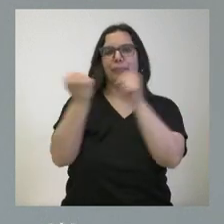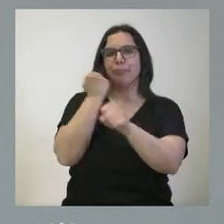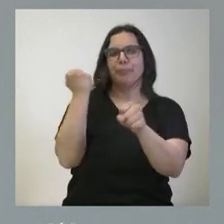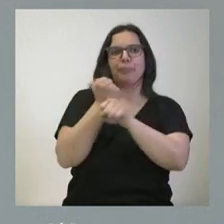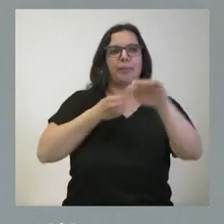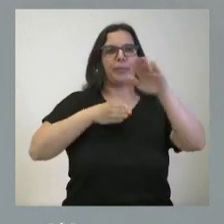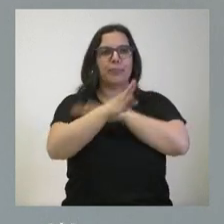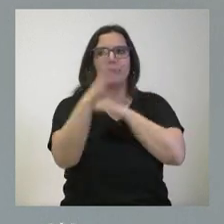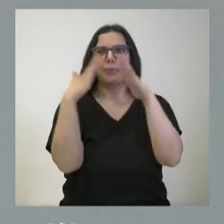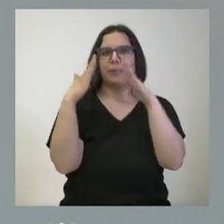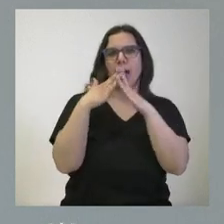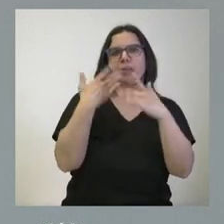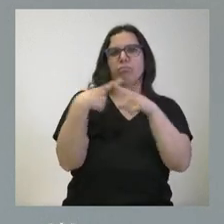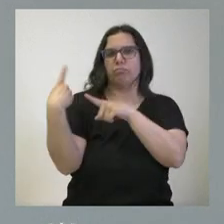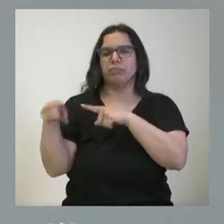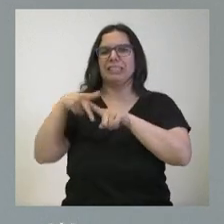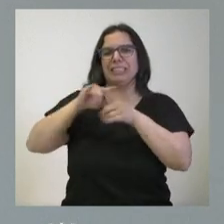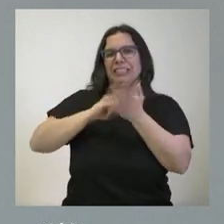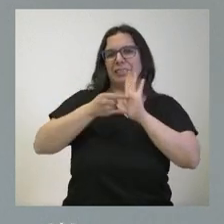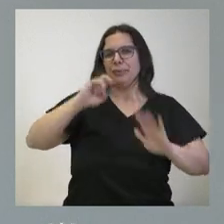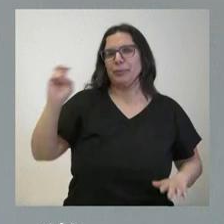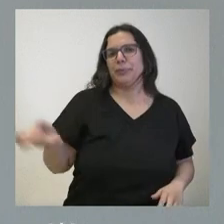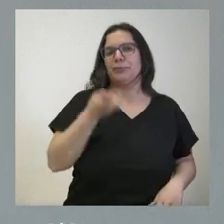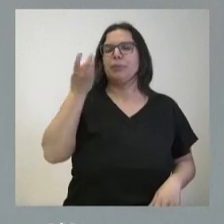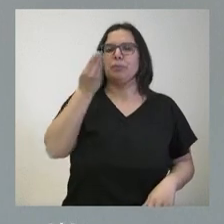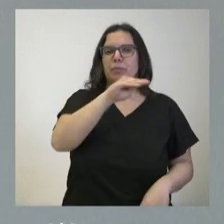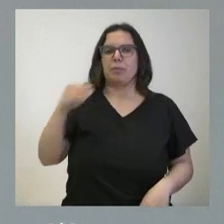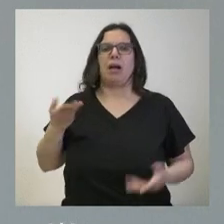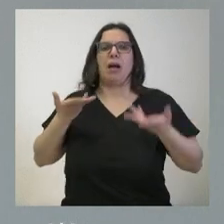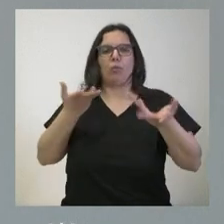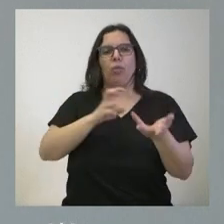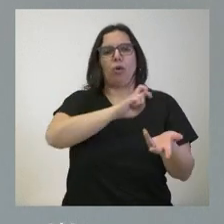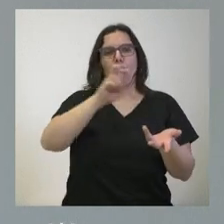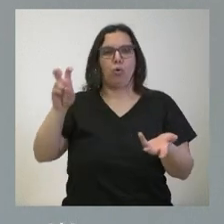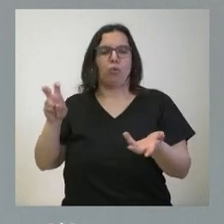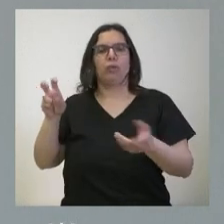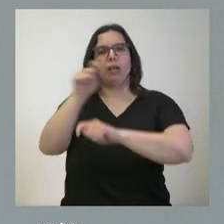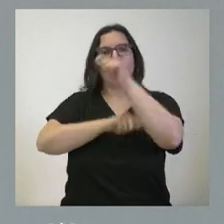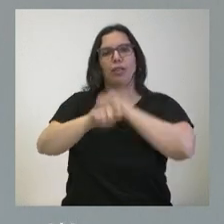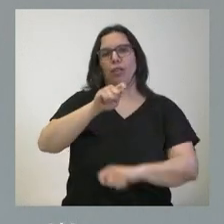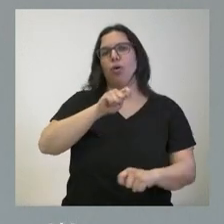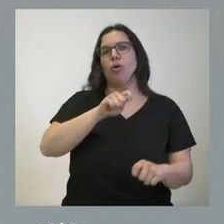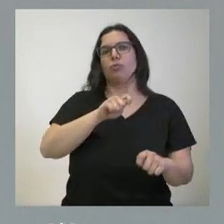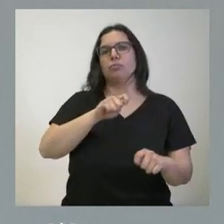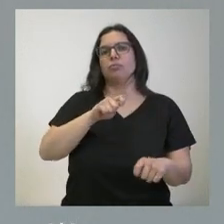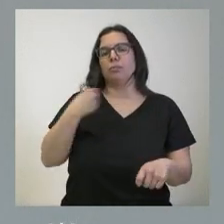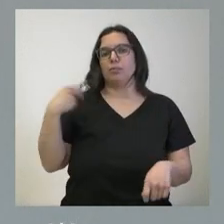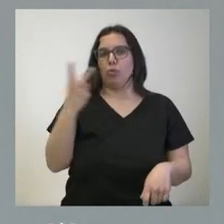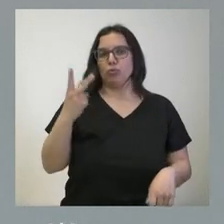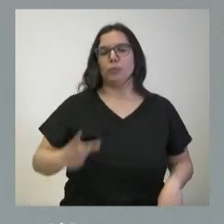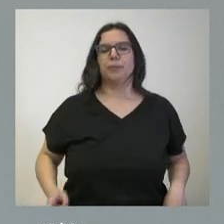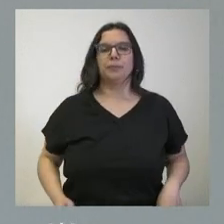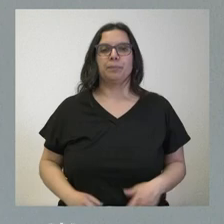del acceso a la vivienda y otros mecanismos que se vienen a añadir a las ayudas que damos a la Asociación y a la Fundación que hoy les comunicamos.